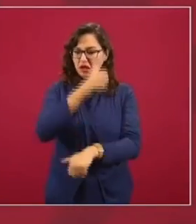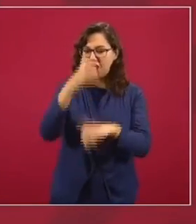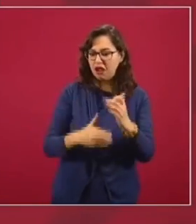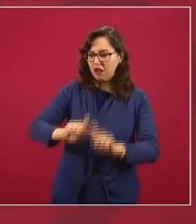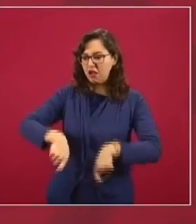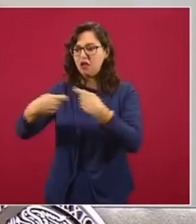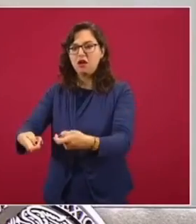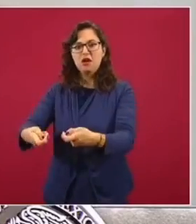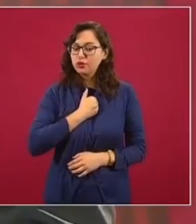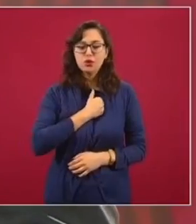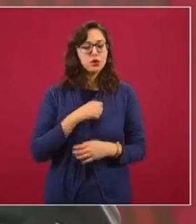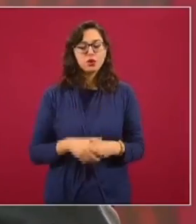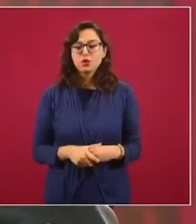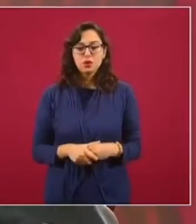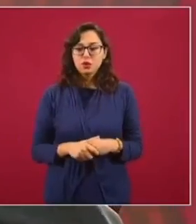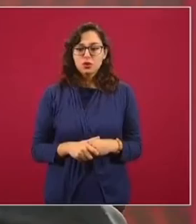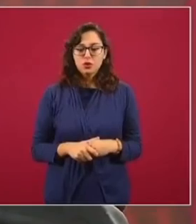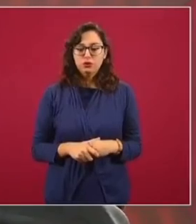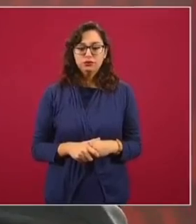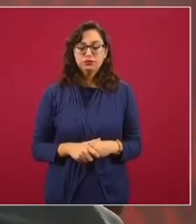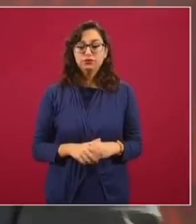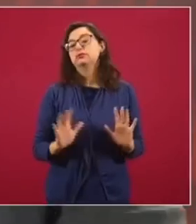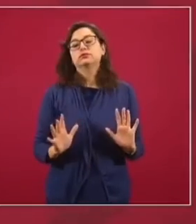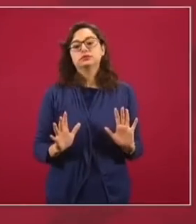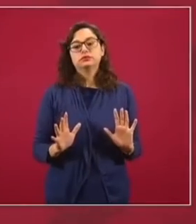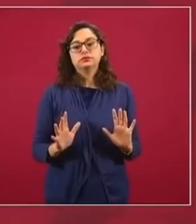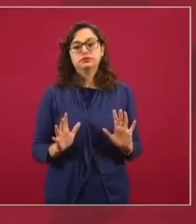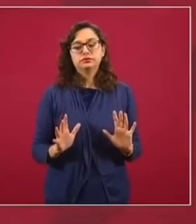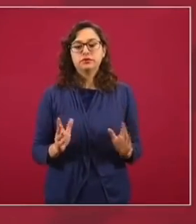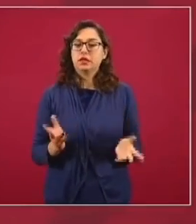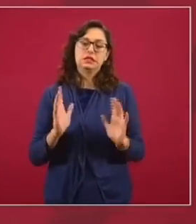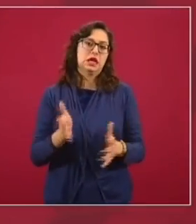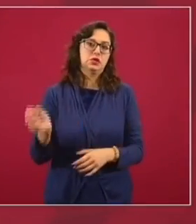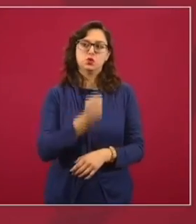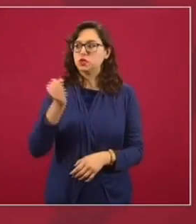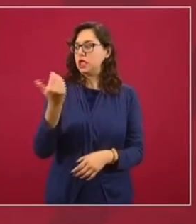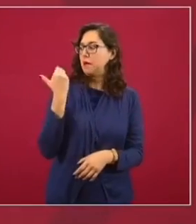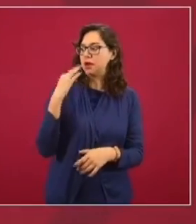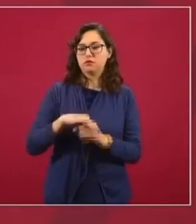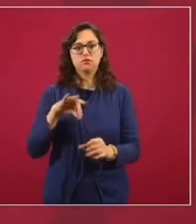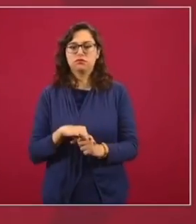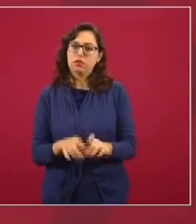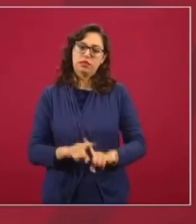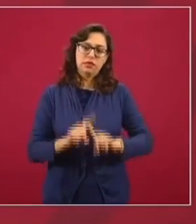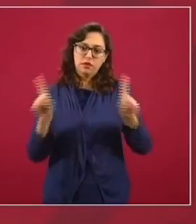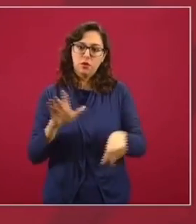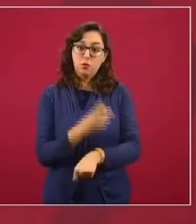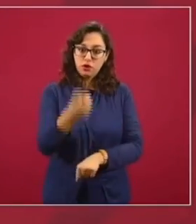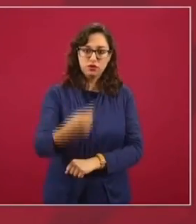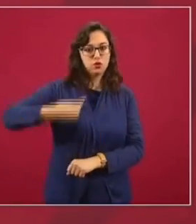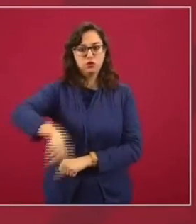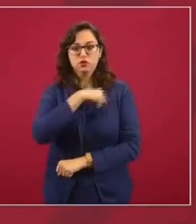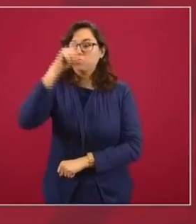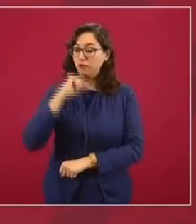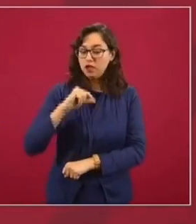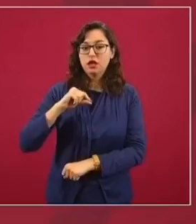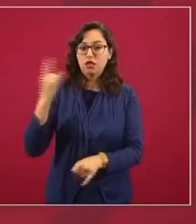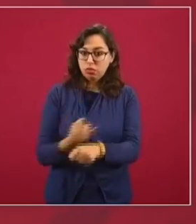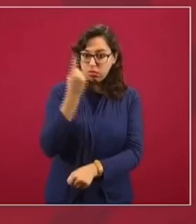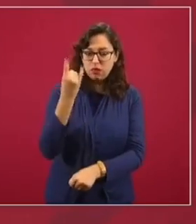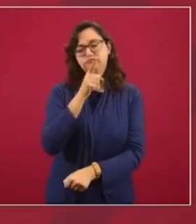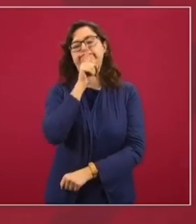propicia el fraude. Afortunadamente, ya la última elección fue distinta y por eso nosotros no vamos a fallarle al pueblo y tiene que quedar